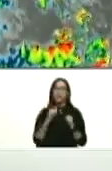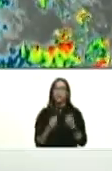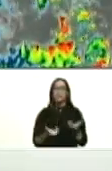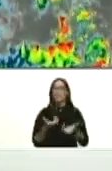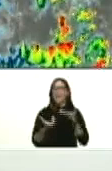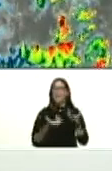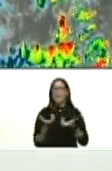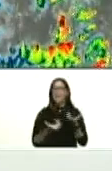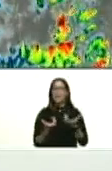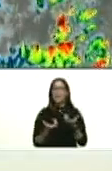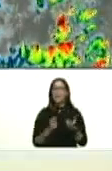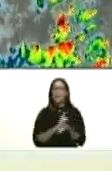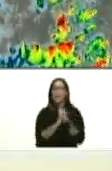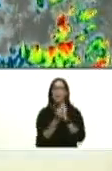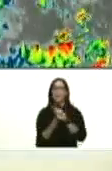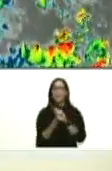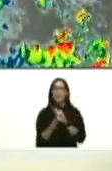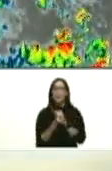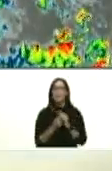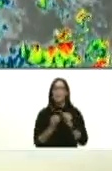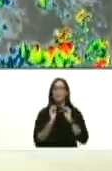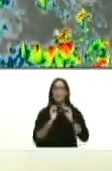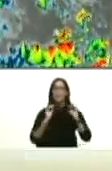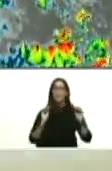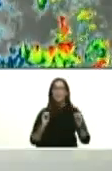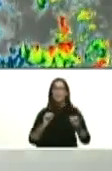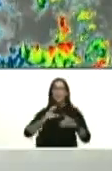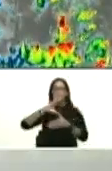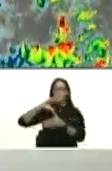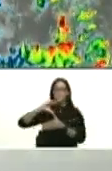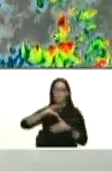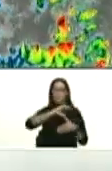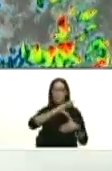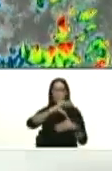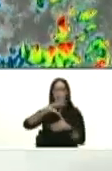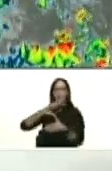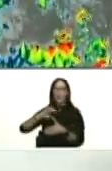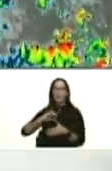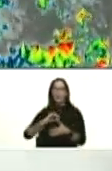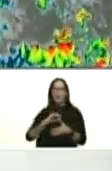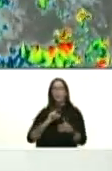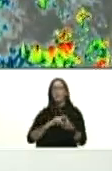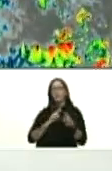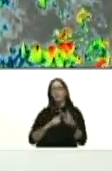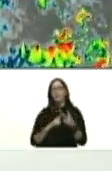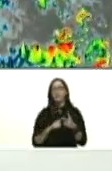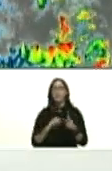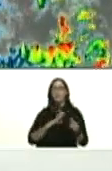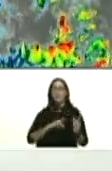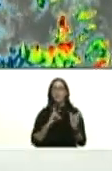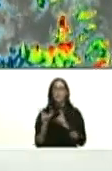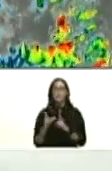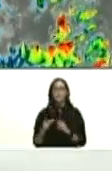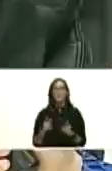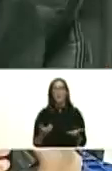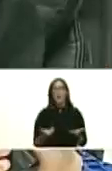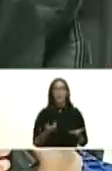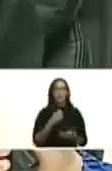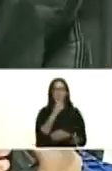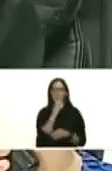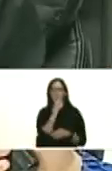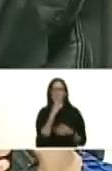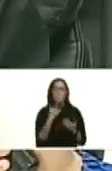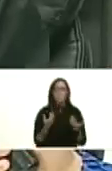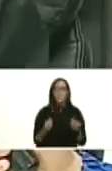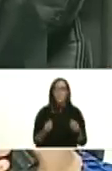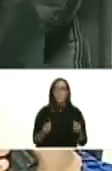pronóstico de los huracanes así que estar preparado con esta situación porque hay una incertidumbre muy grande por